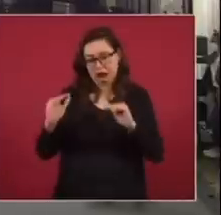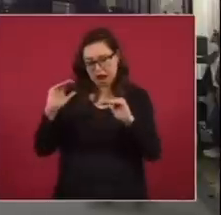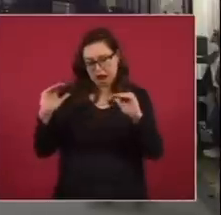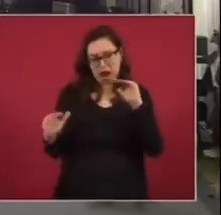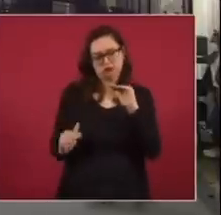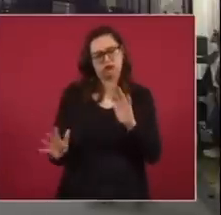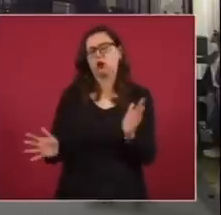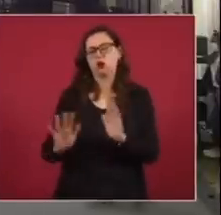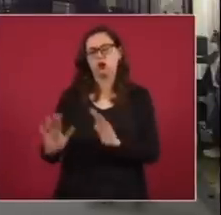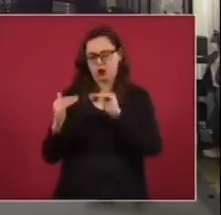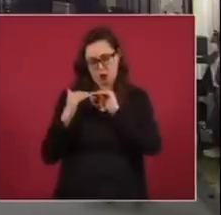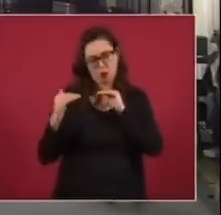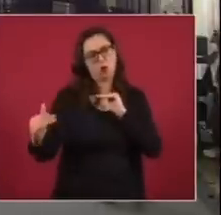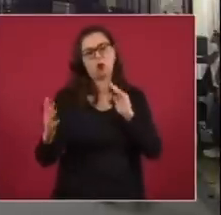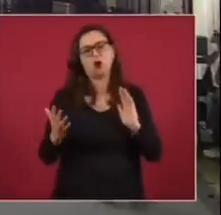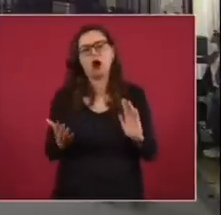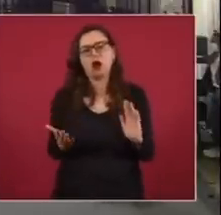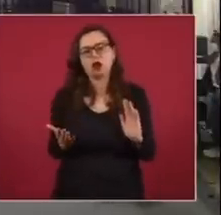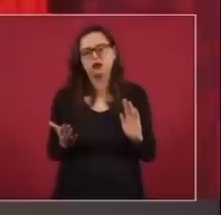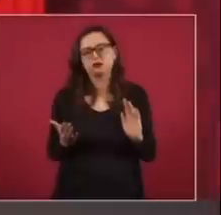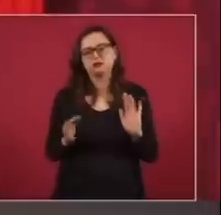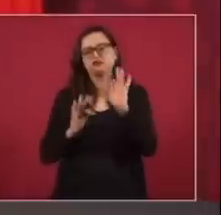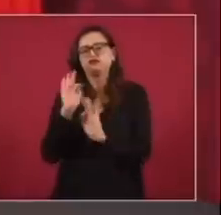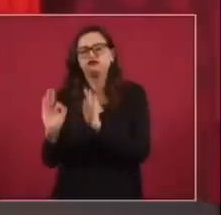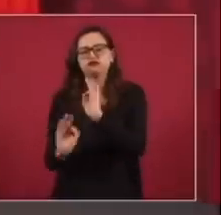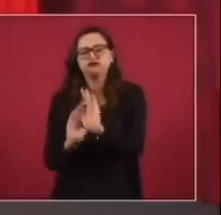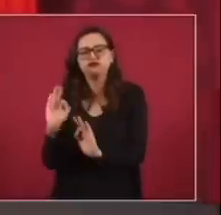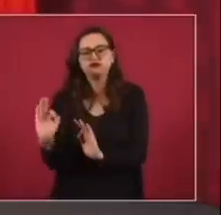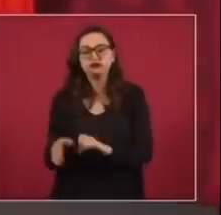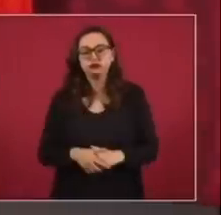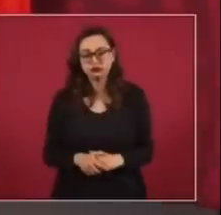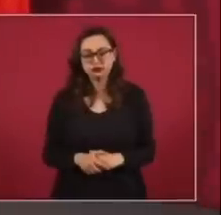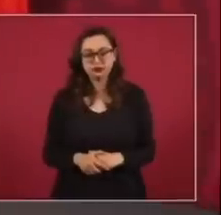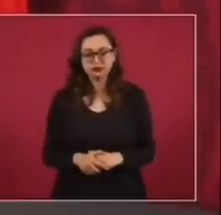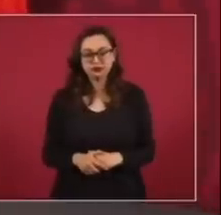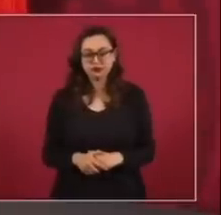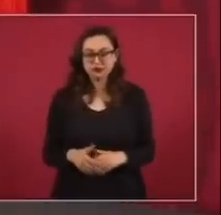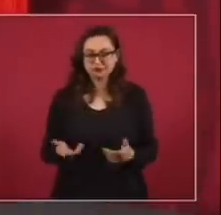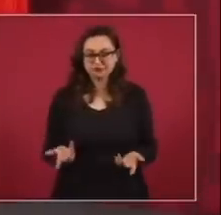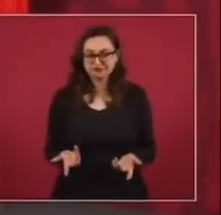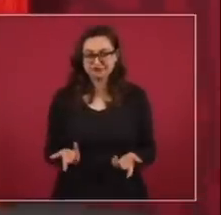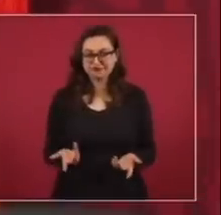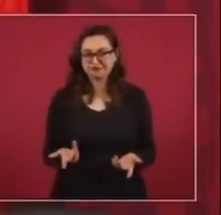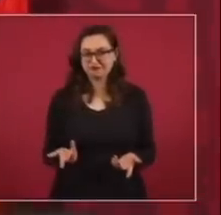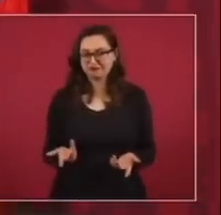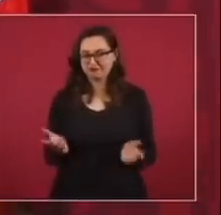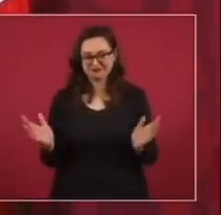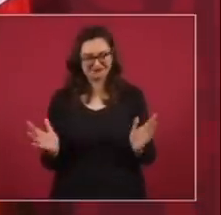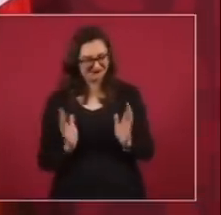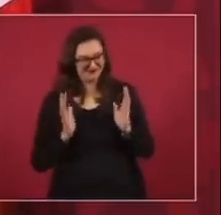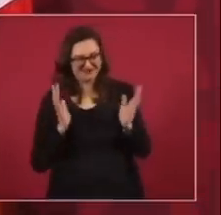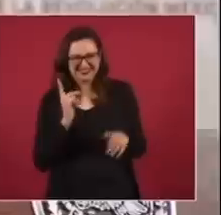este delincuente o te voy a dar trato delincuente